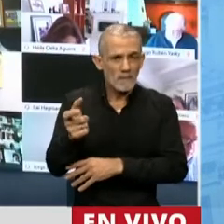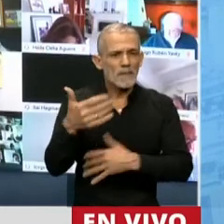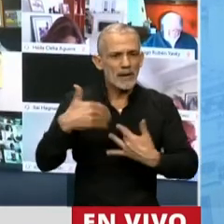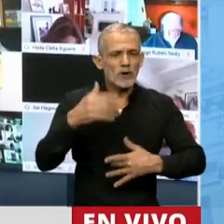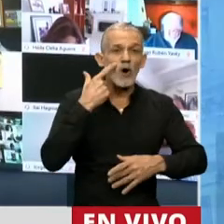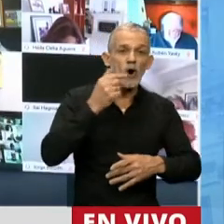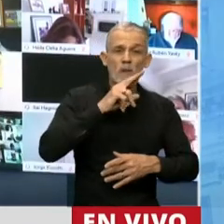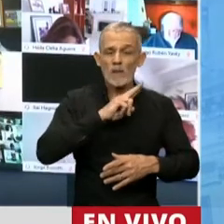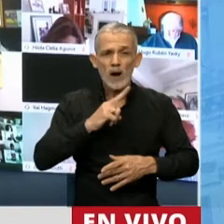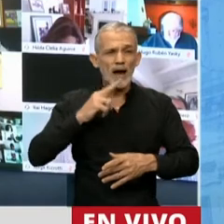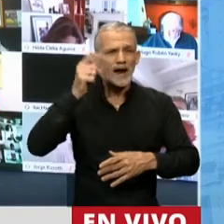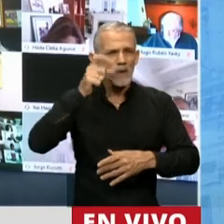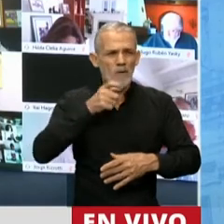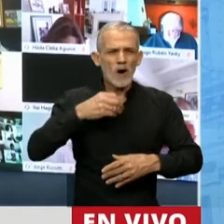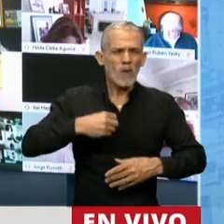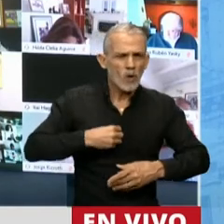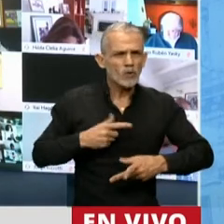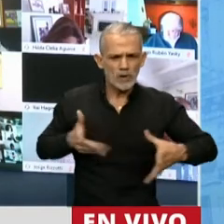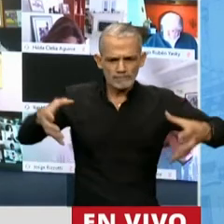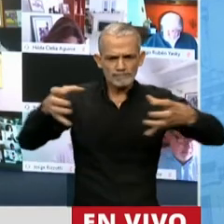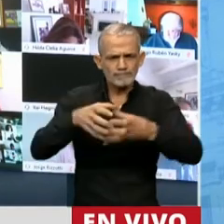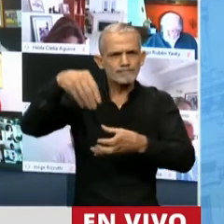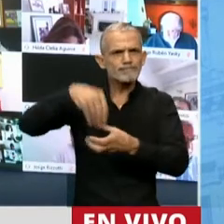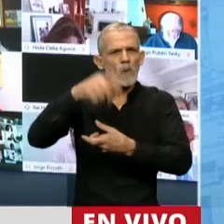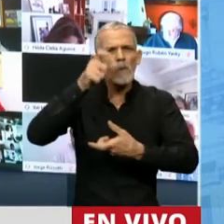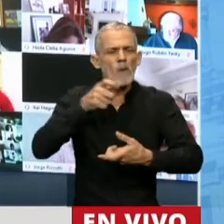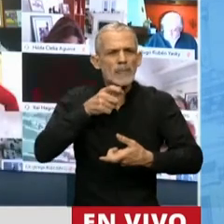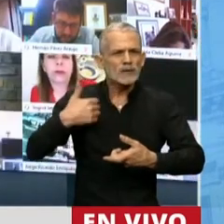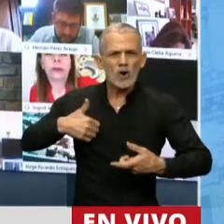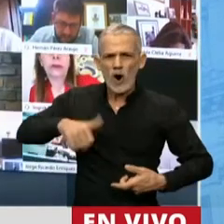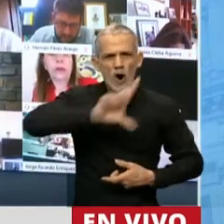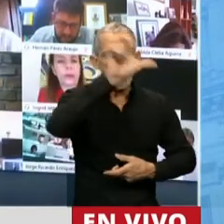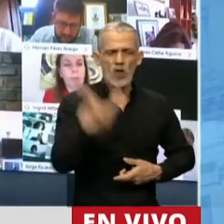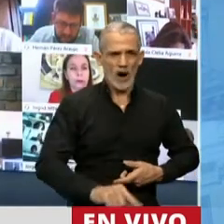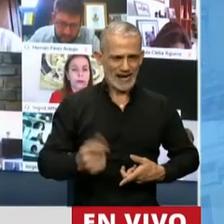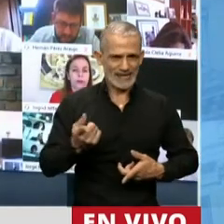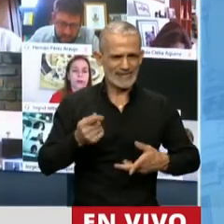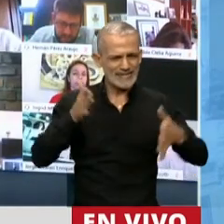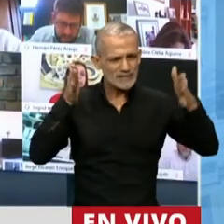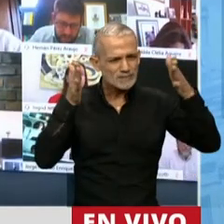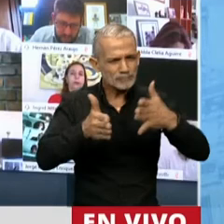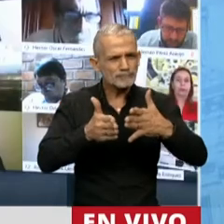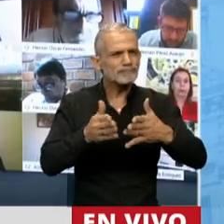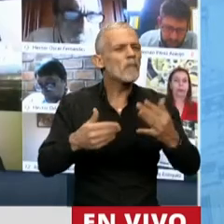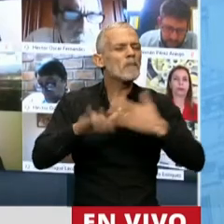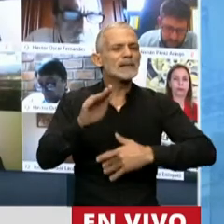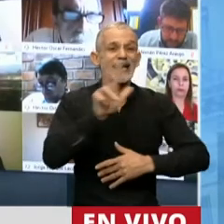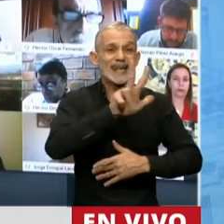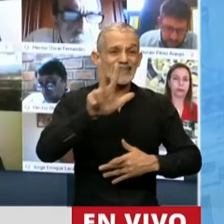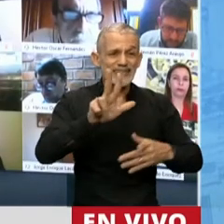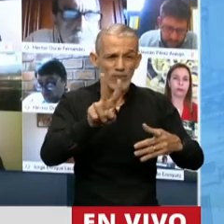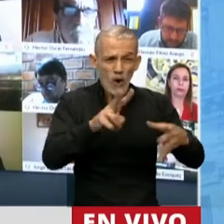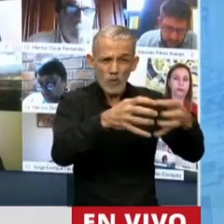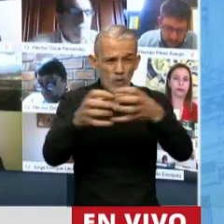todas las bomberas voluntarias y brigadistas del territorio nacional y en particular a las 32 dotaciones